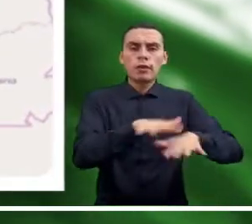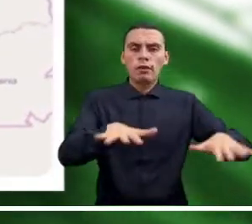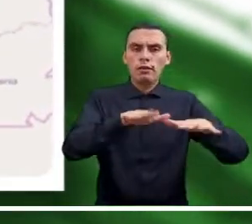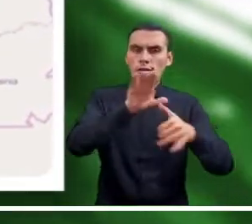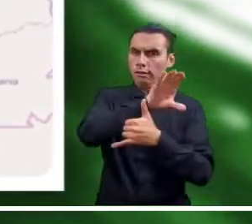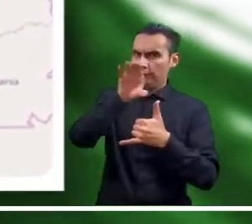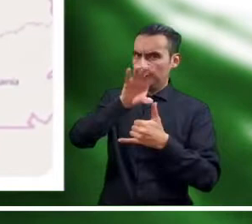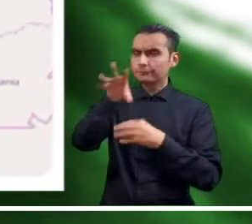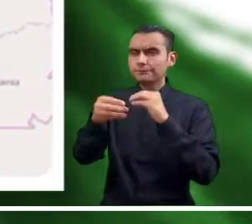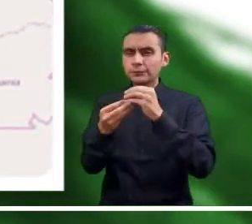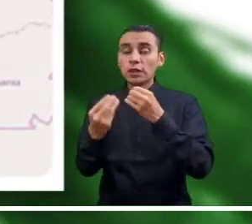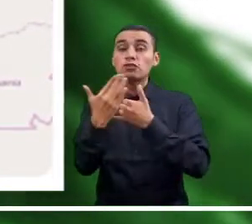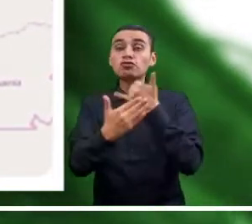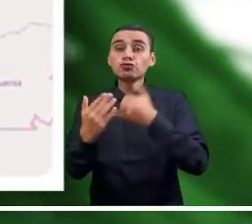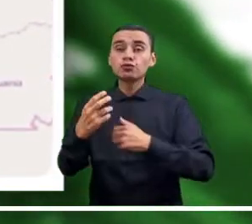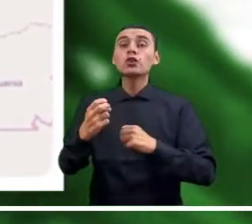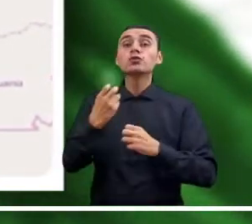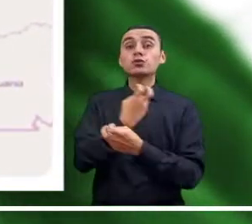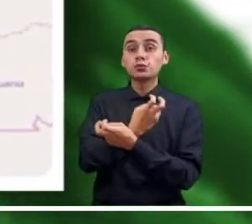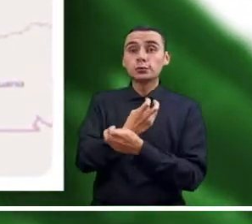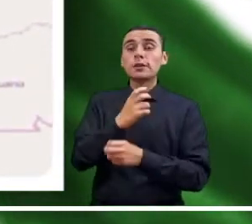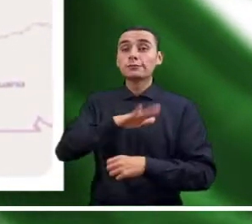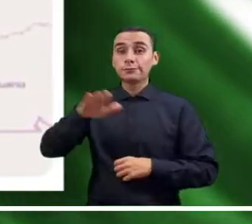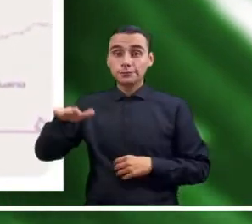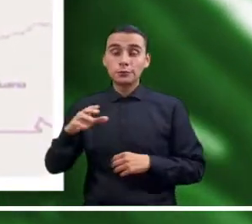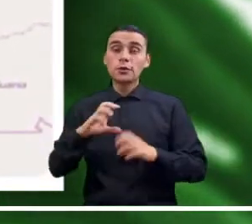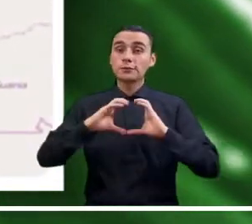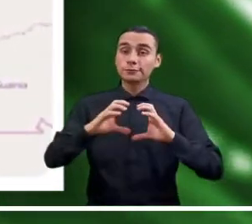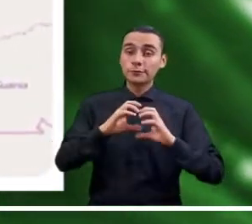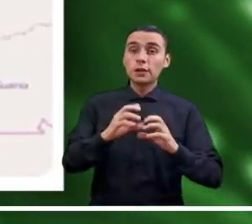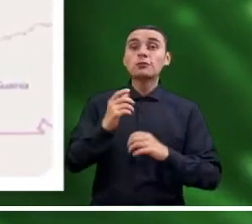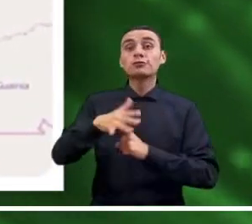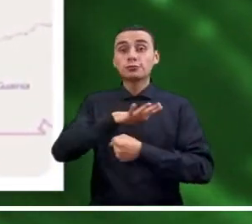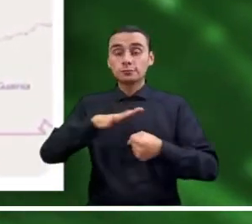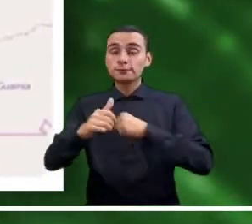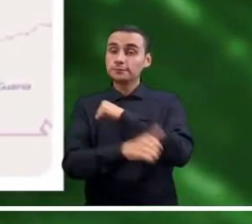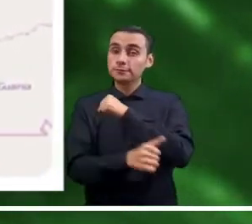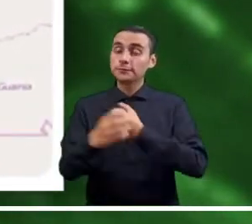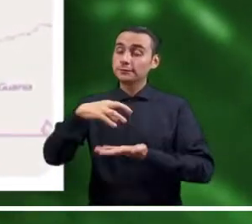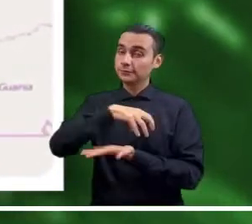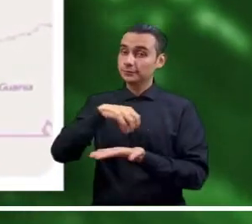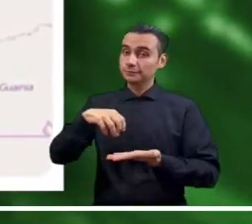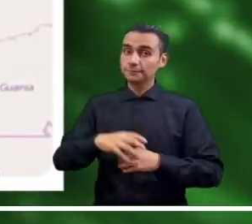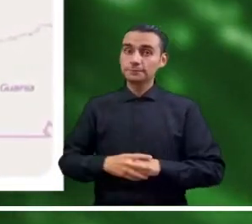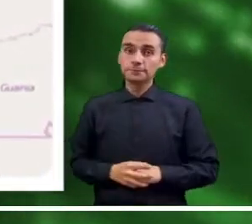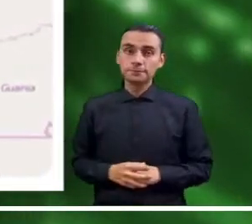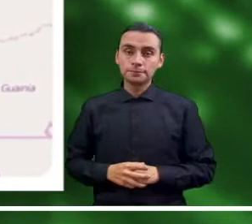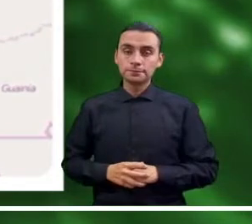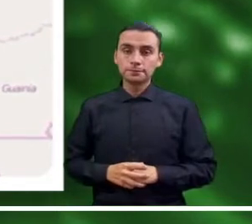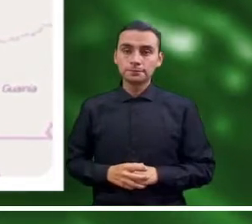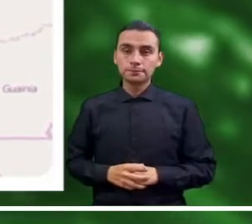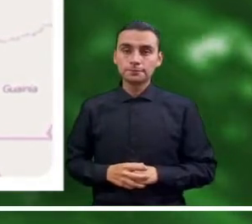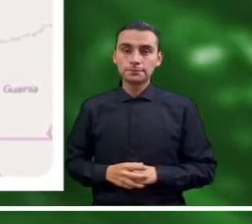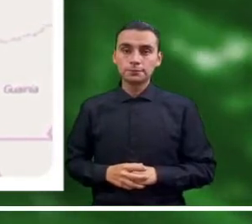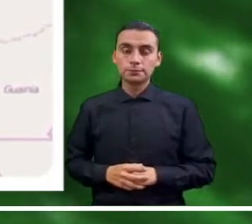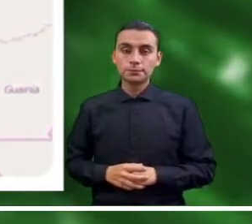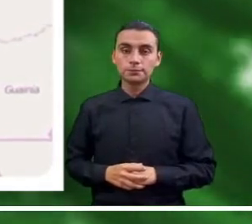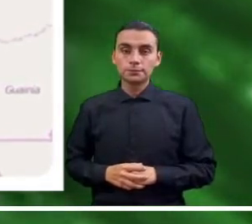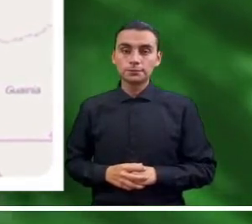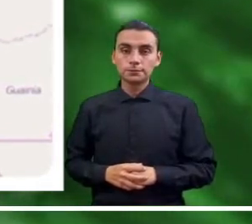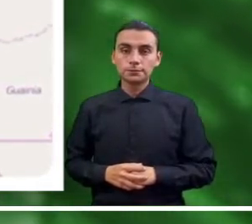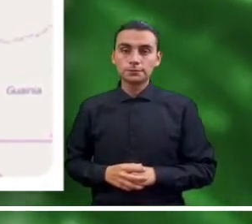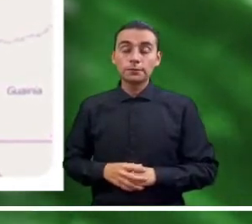Alerta roja por probables incendios en algunos sectores de la Orinoquía y el Caribe, así como en Huila, Antioquia, Caquetá, Cundinamarca,